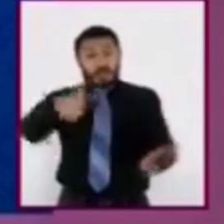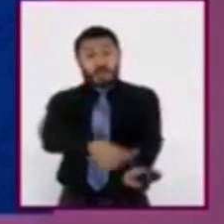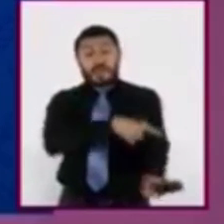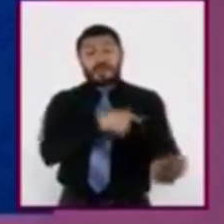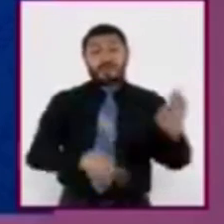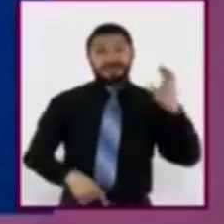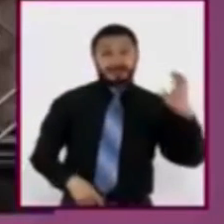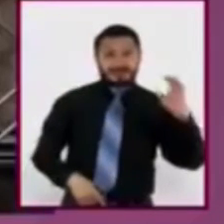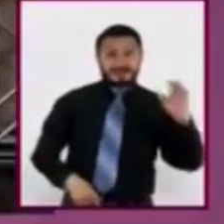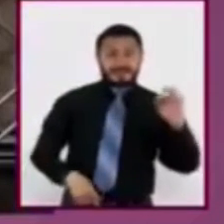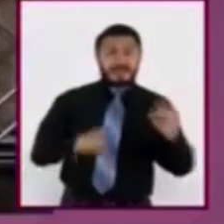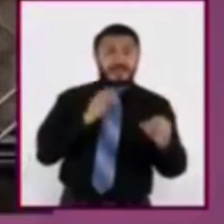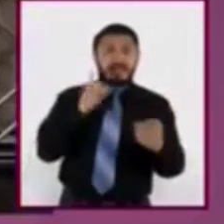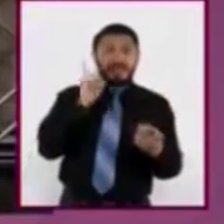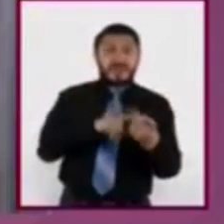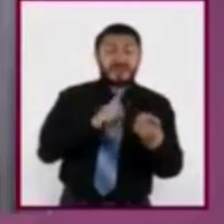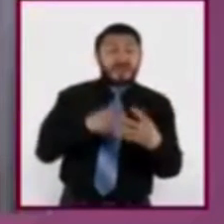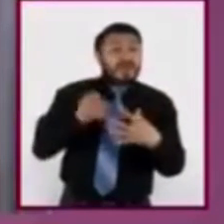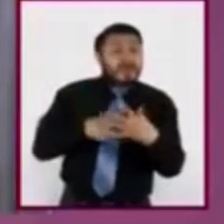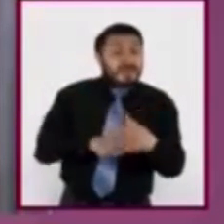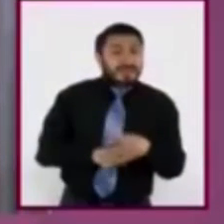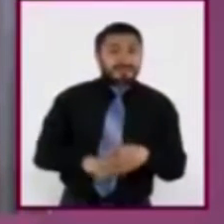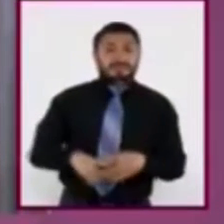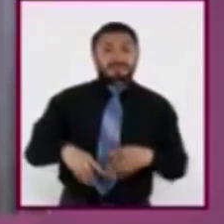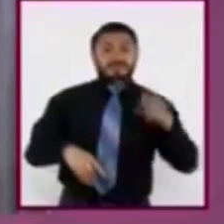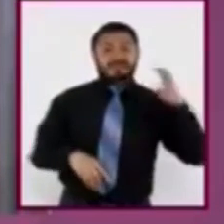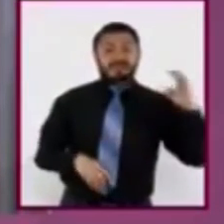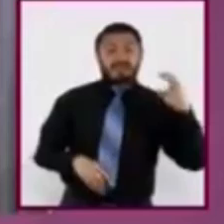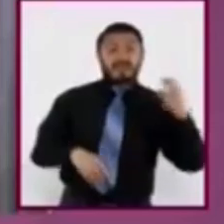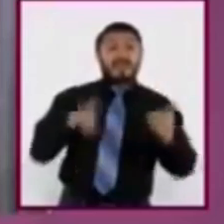Su procedencia. ¡Su procedencia!